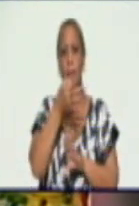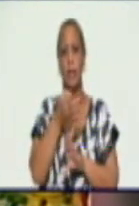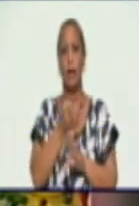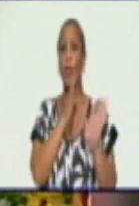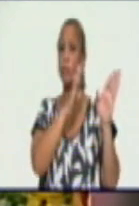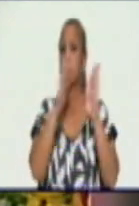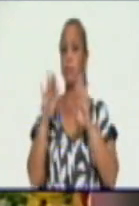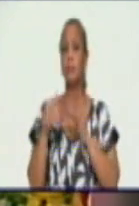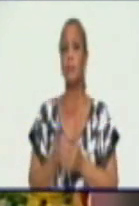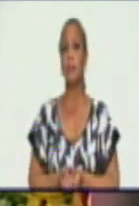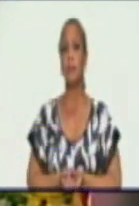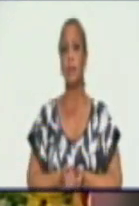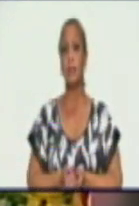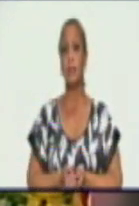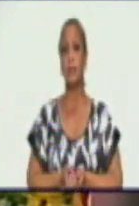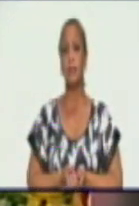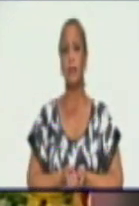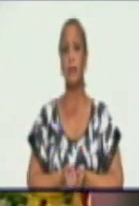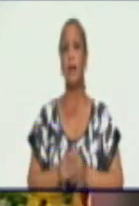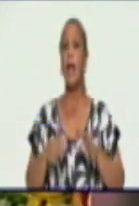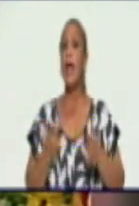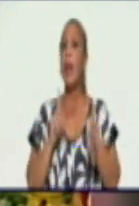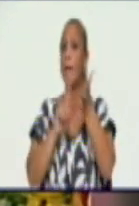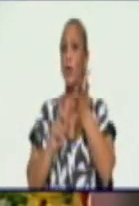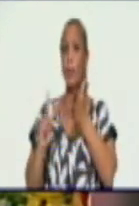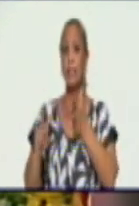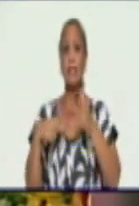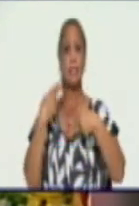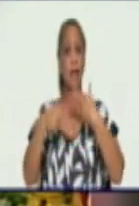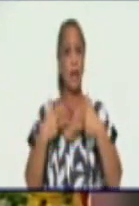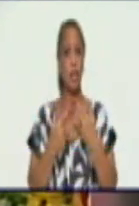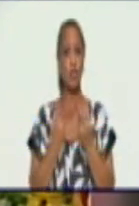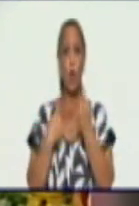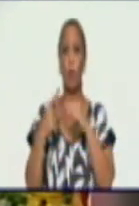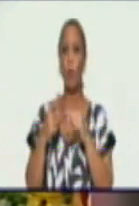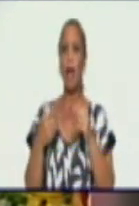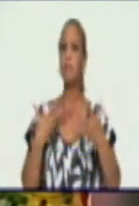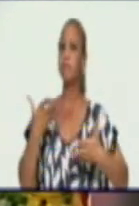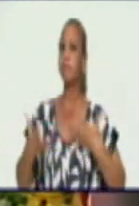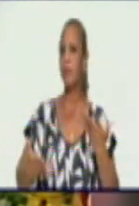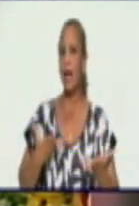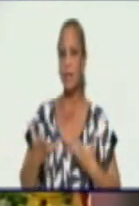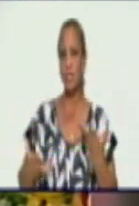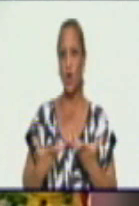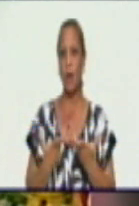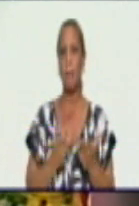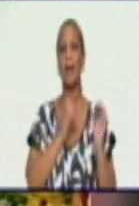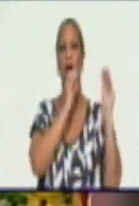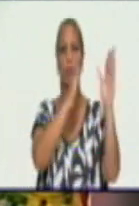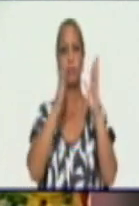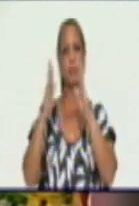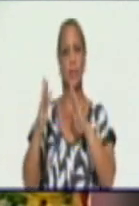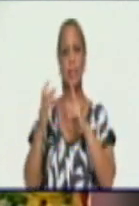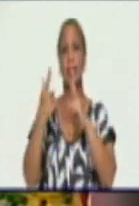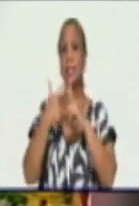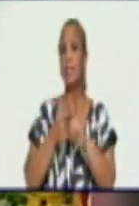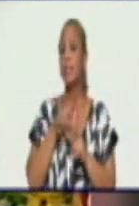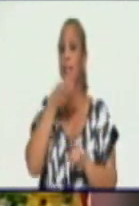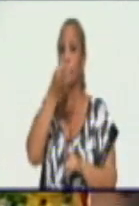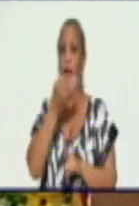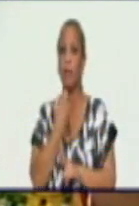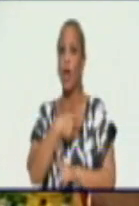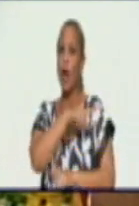estos espacios, en la provincia se han hecho algunas acciones para ir reorganizando y dándole a nuestro pueblo la